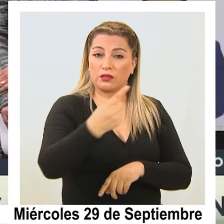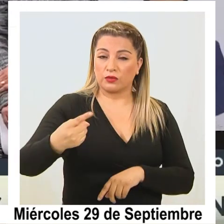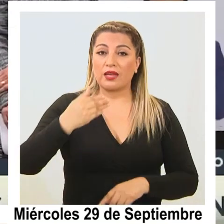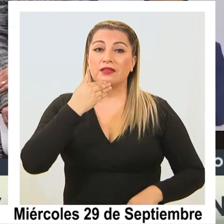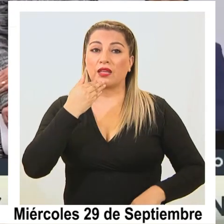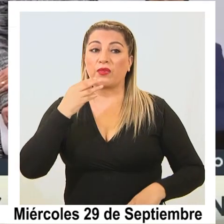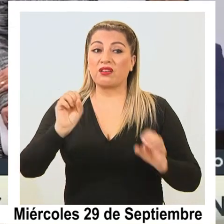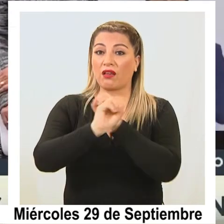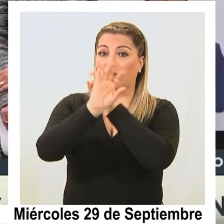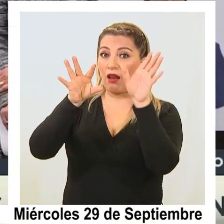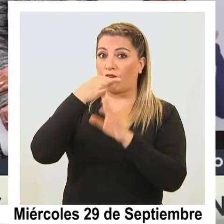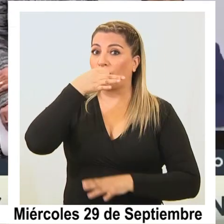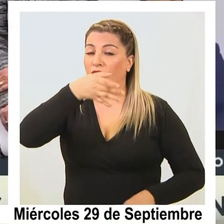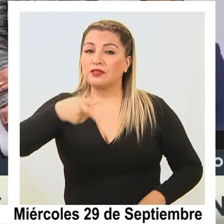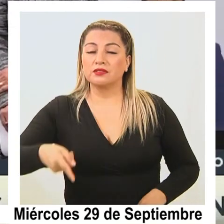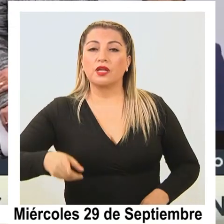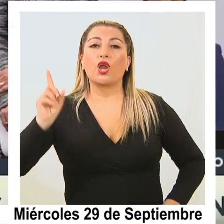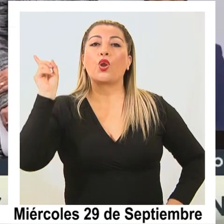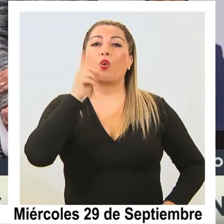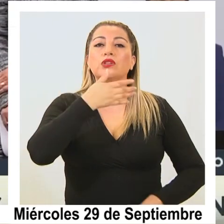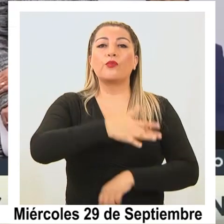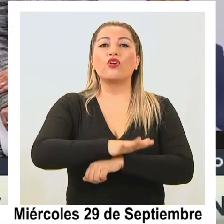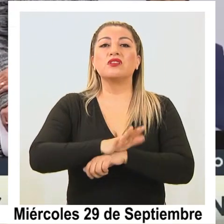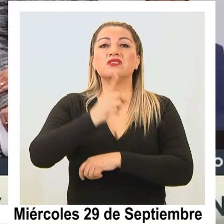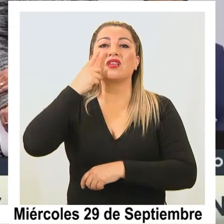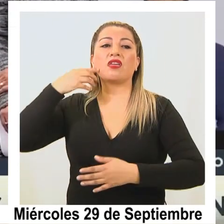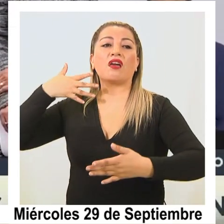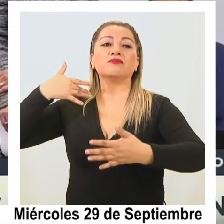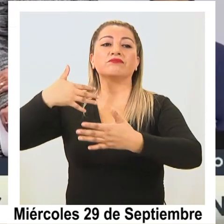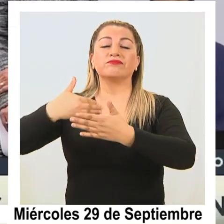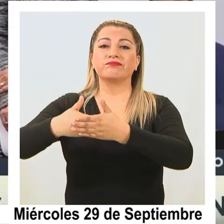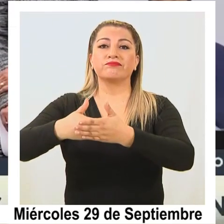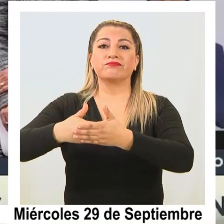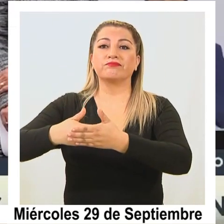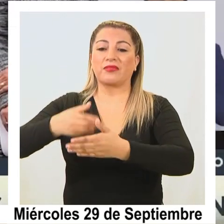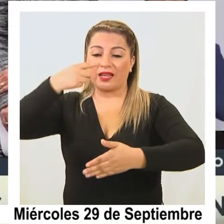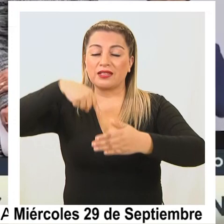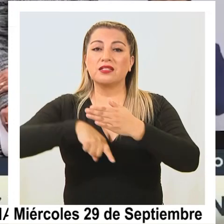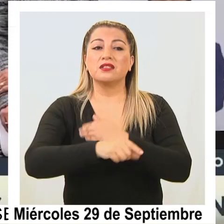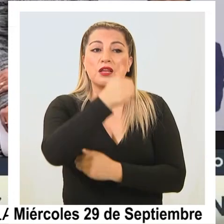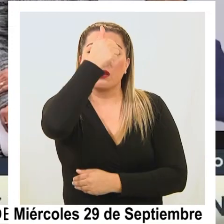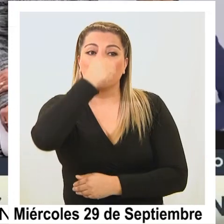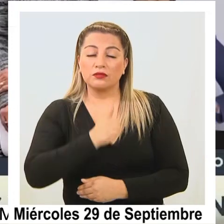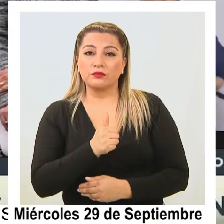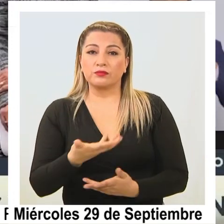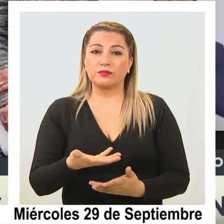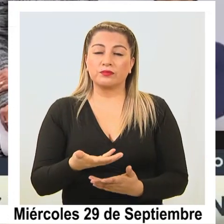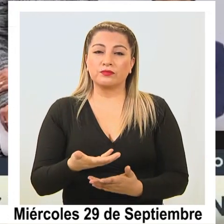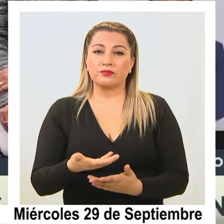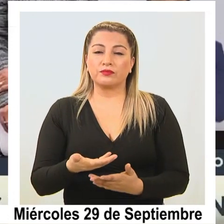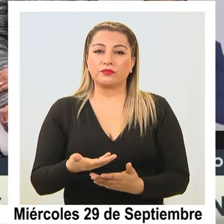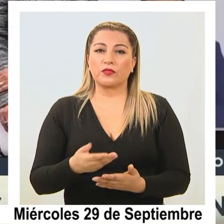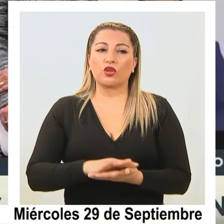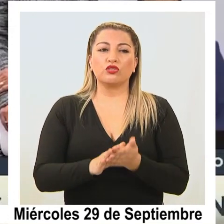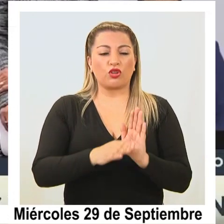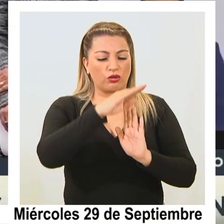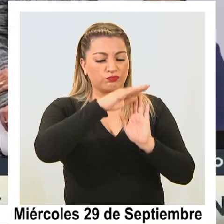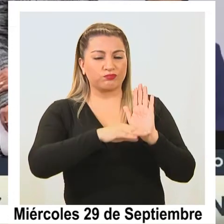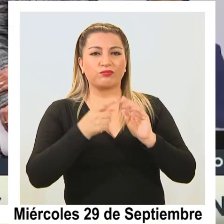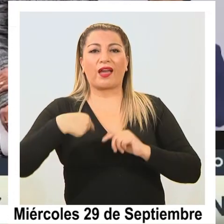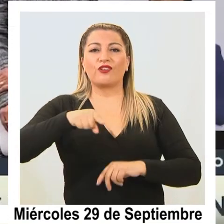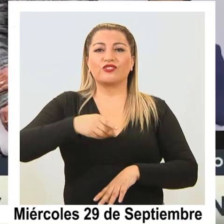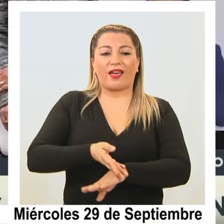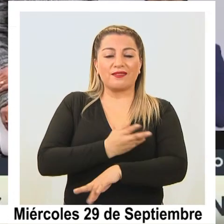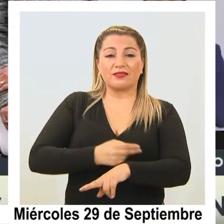ser muy claro en esto. En los últimos 15 días, el ingreso clandestino por esa zona, con las medidas que ya habíamos